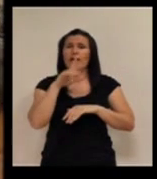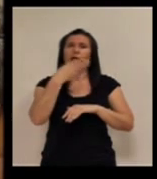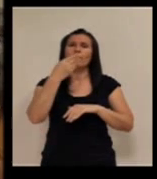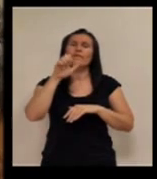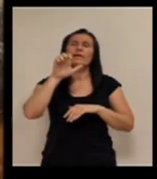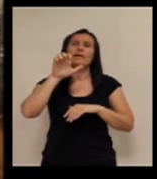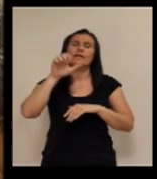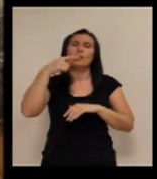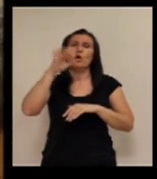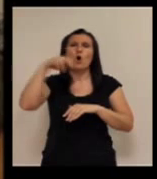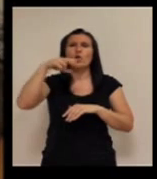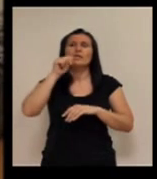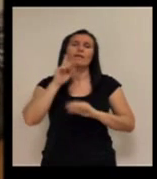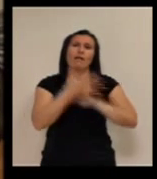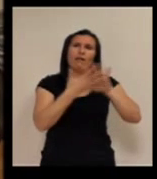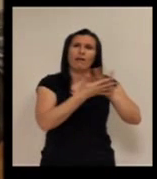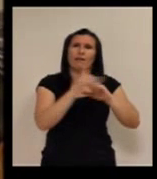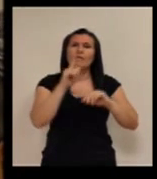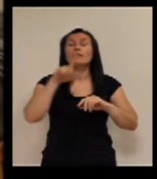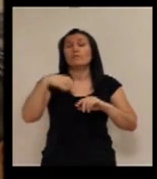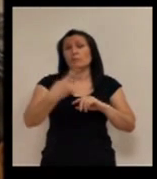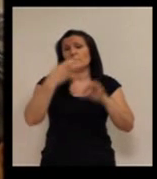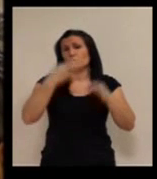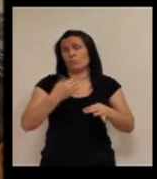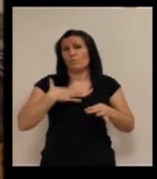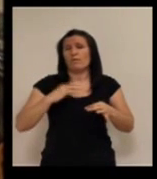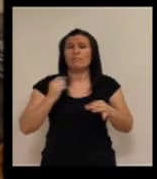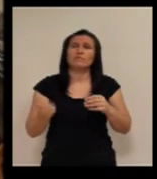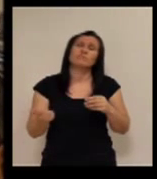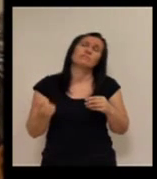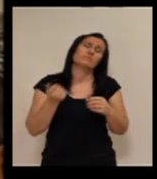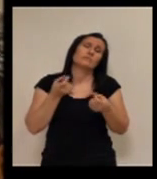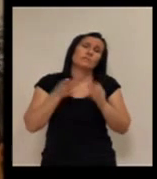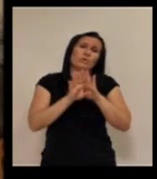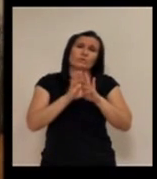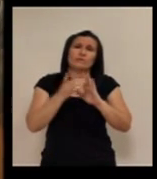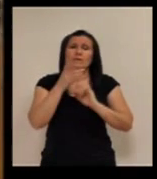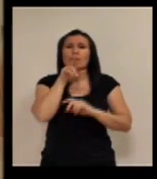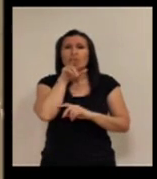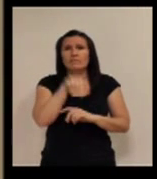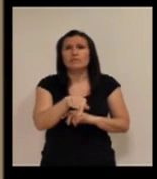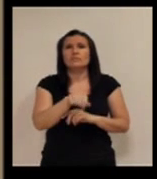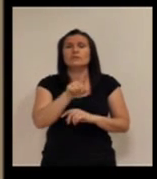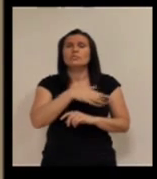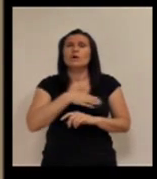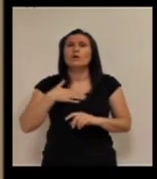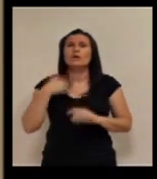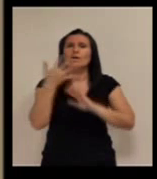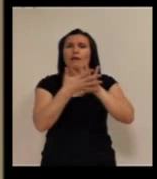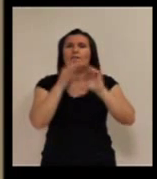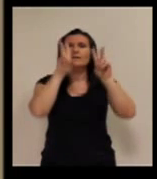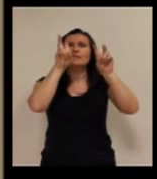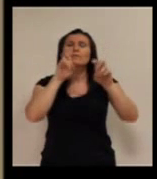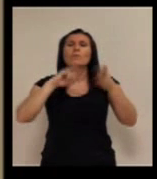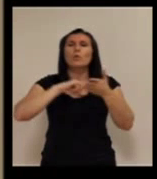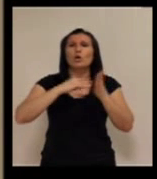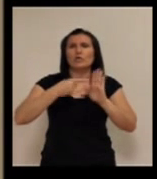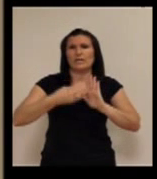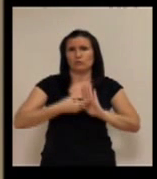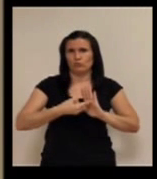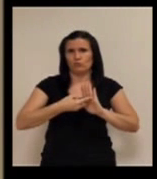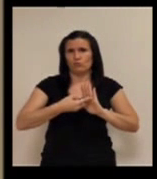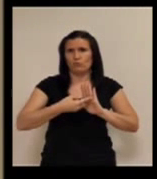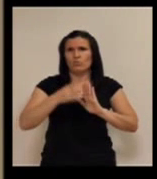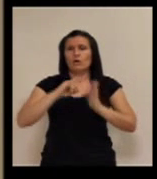Begoña y que seguro que después vamos a tener oportunidad de hablar, yo voy a dedicar unos minutos a hablar sobre el proyecto que